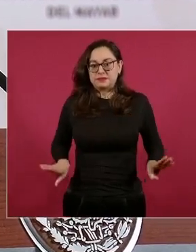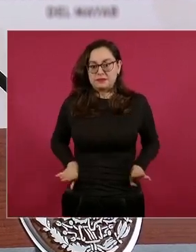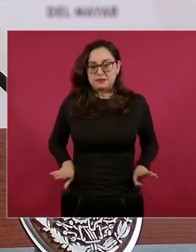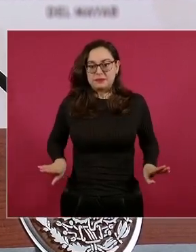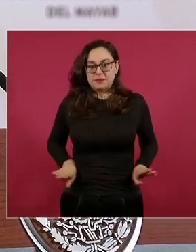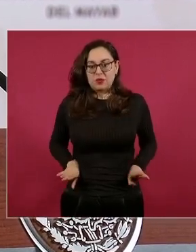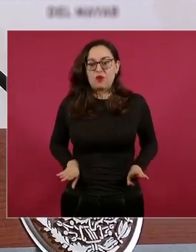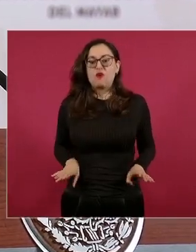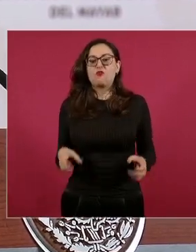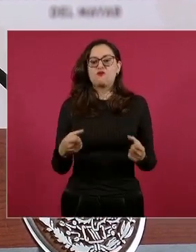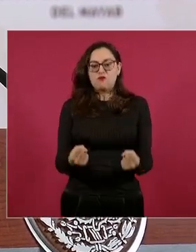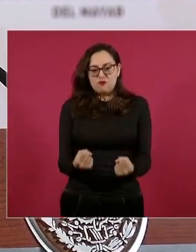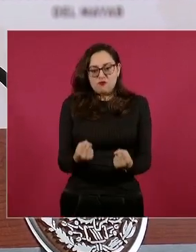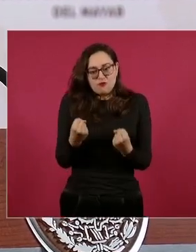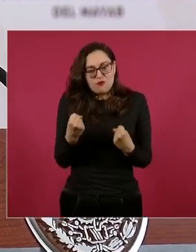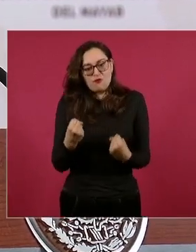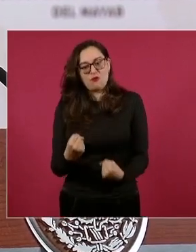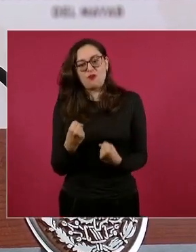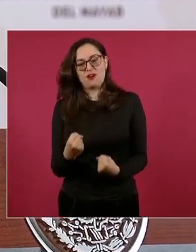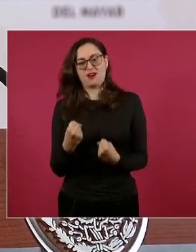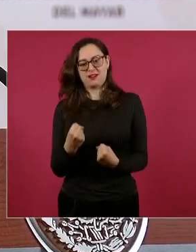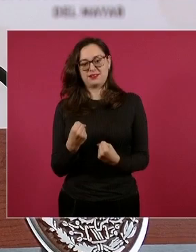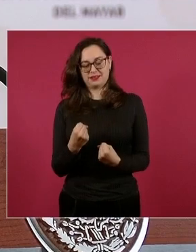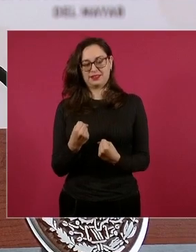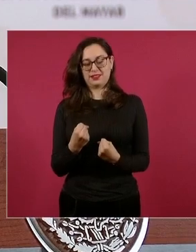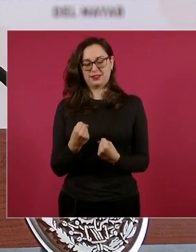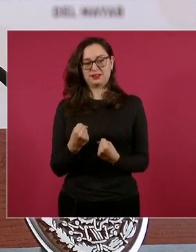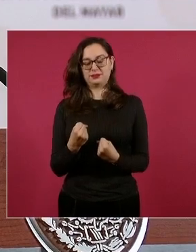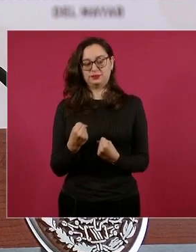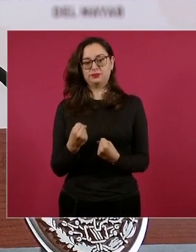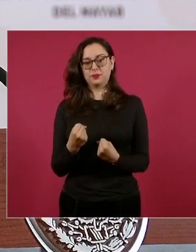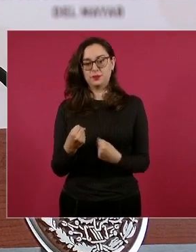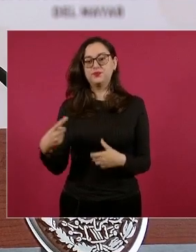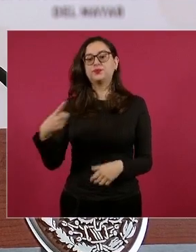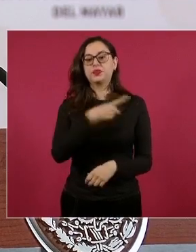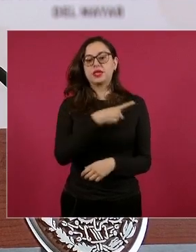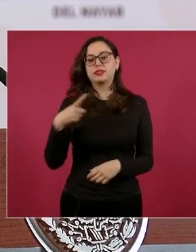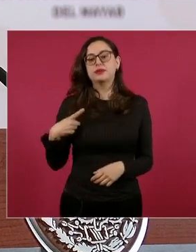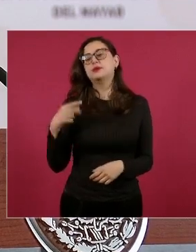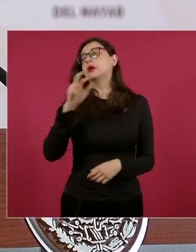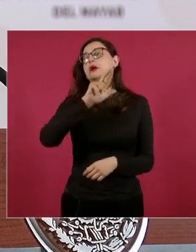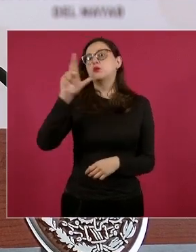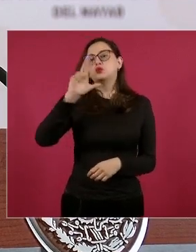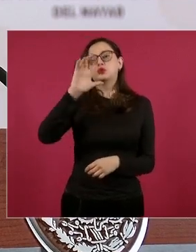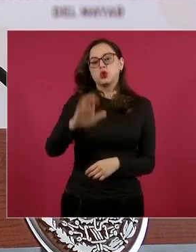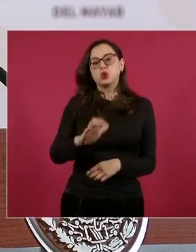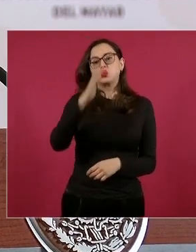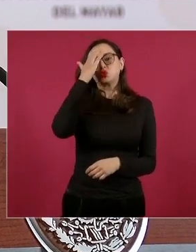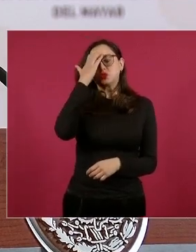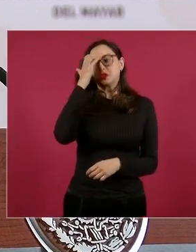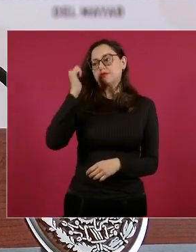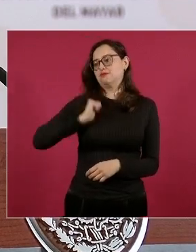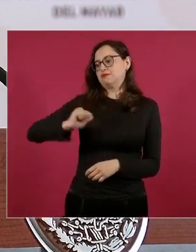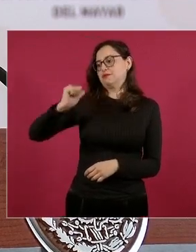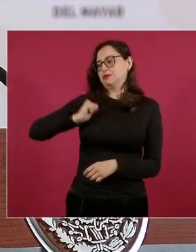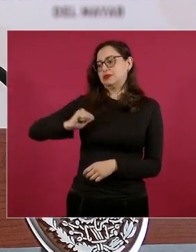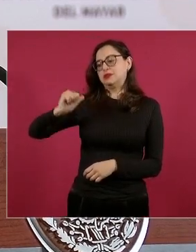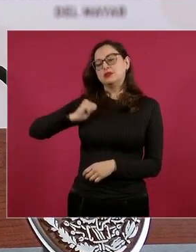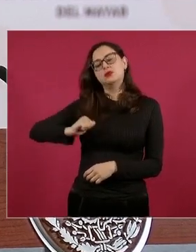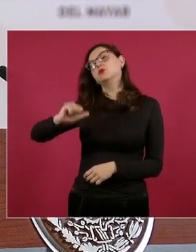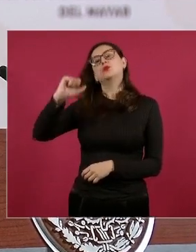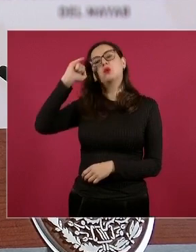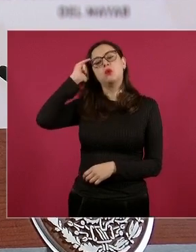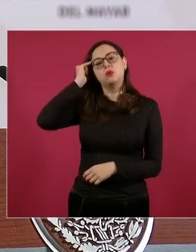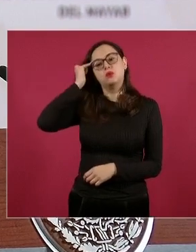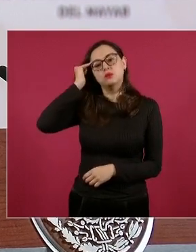que reconocer la grandeza del México prehispánico, porque todos